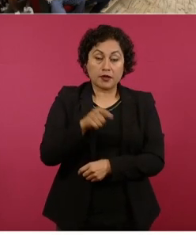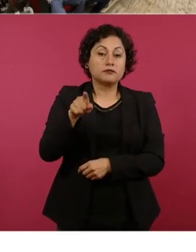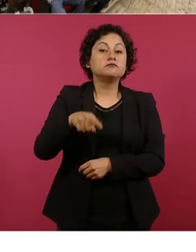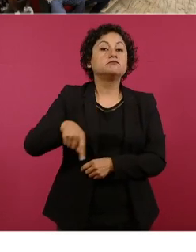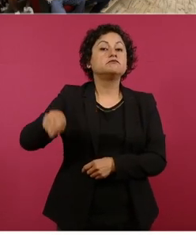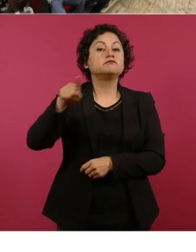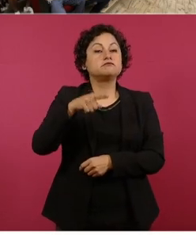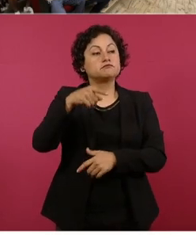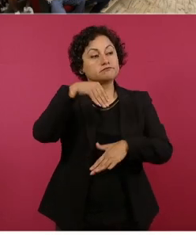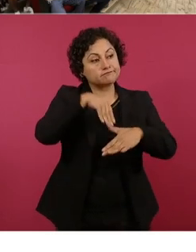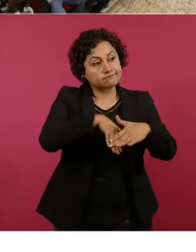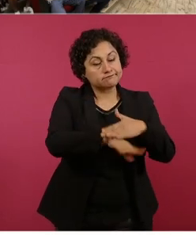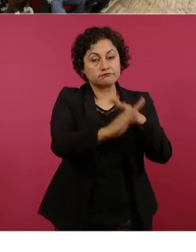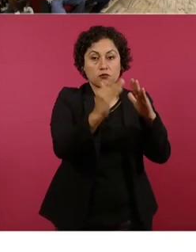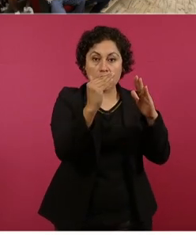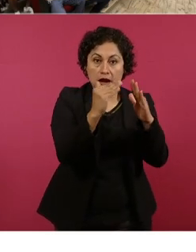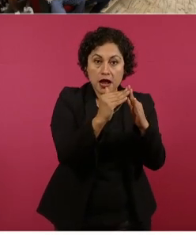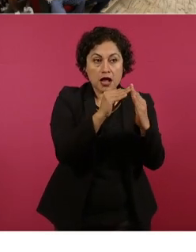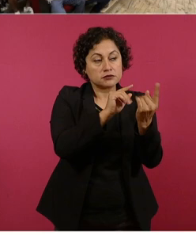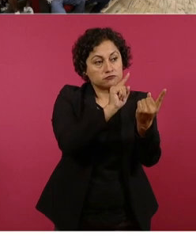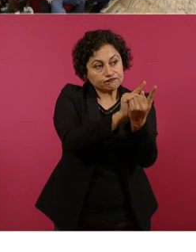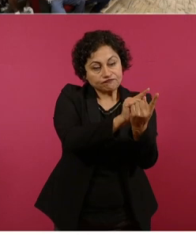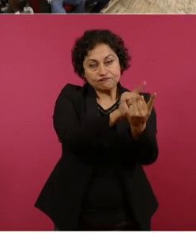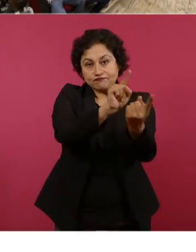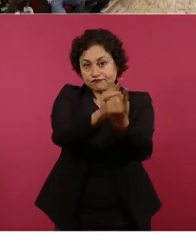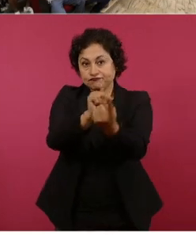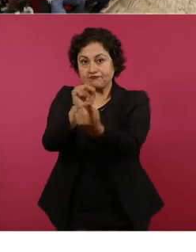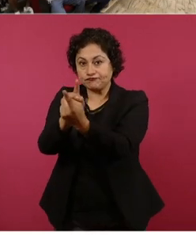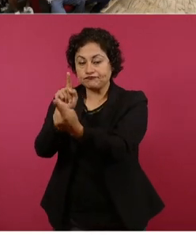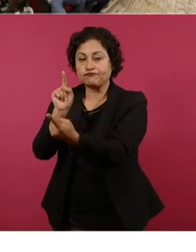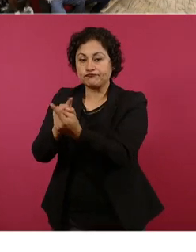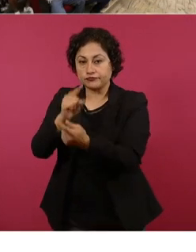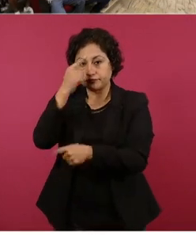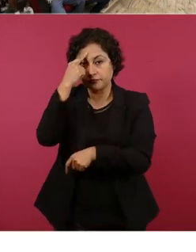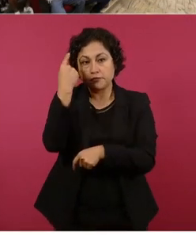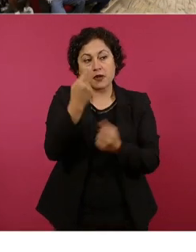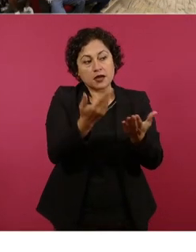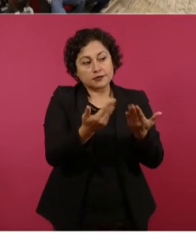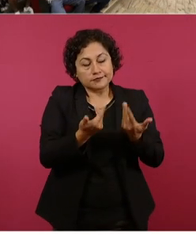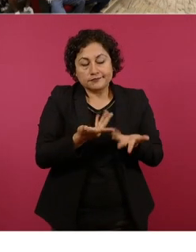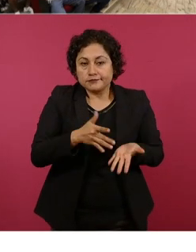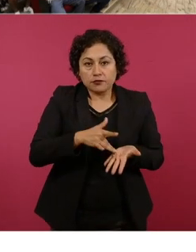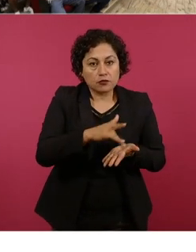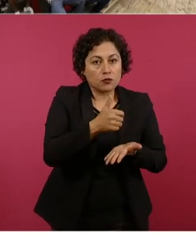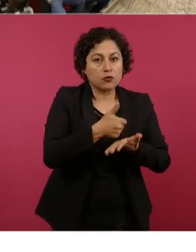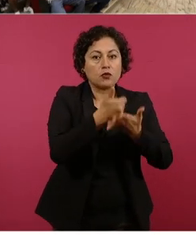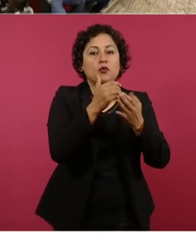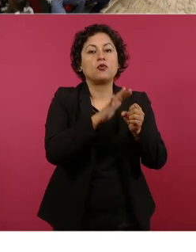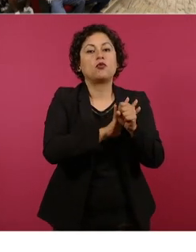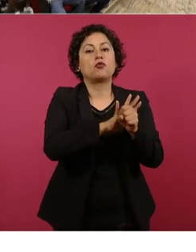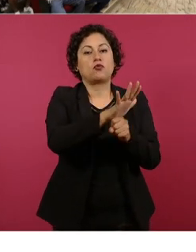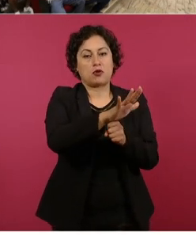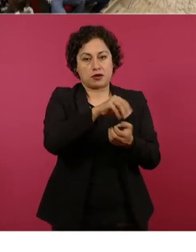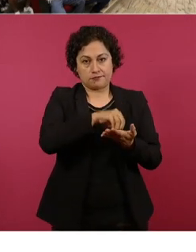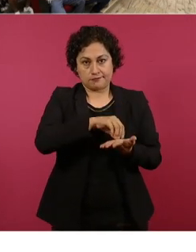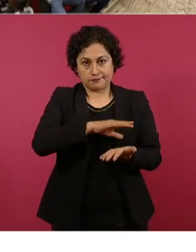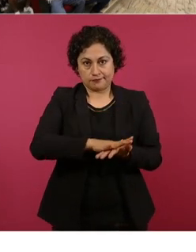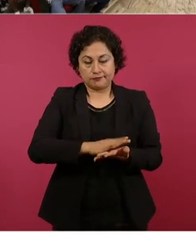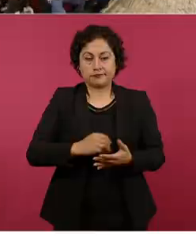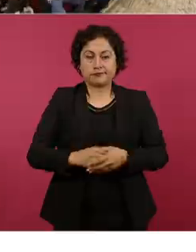visitar a cada una de las casas de los familiares para ver qué tipo de apoyo se les puede proporcionar.